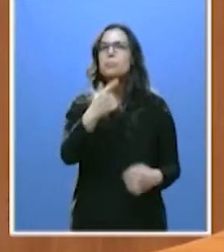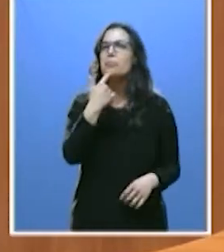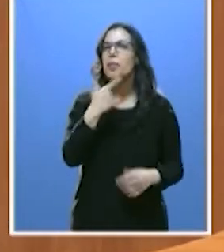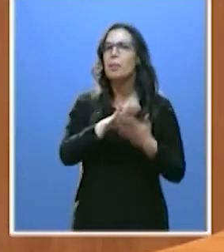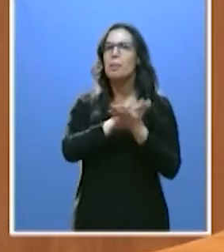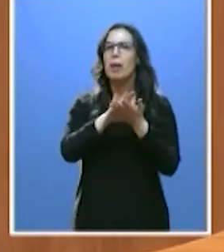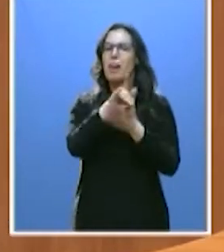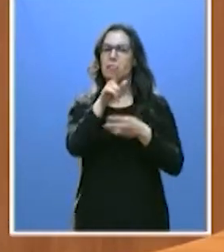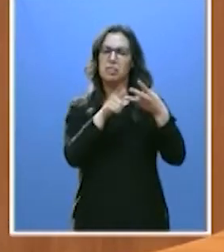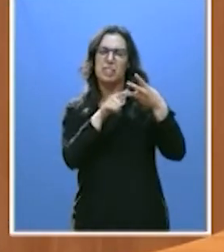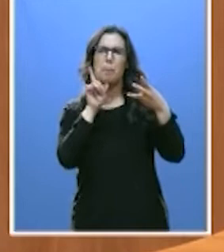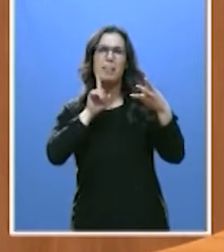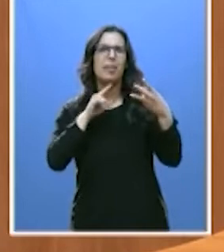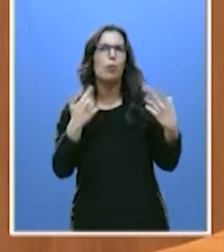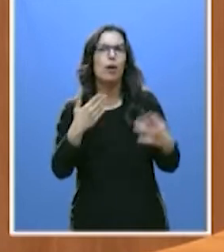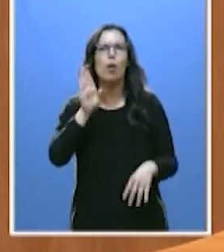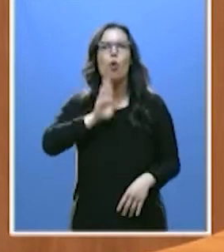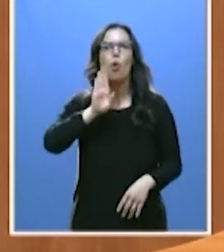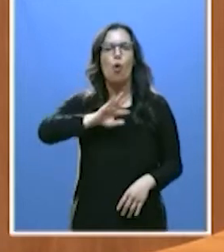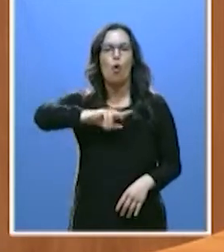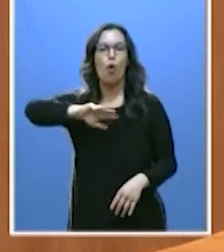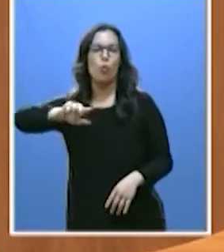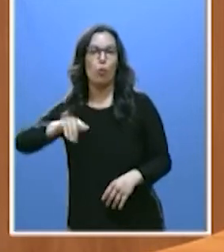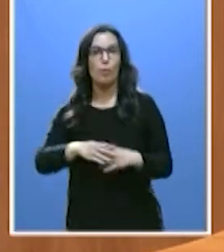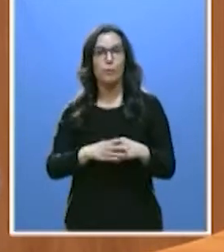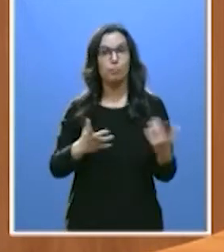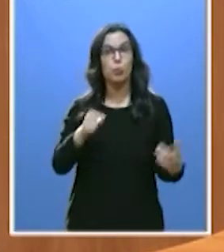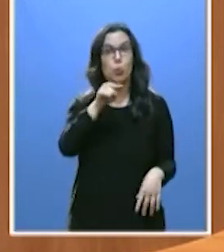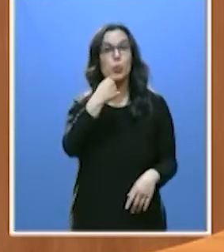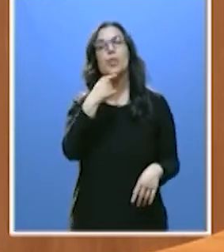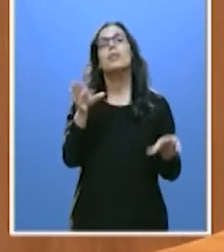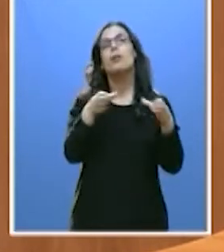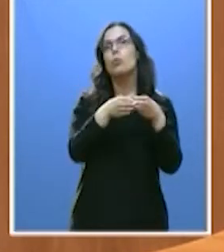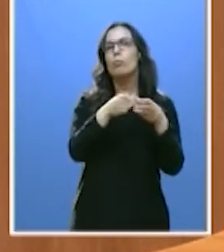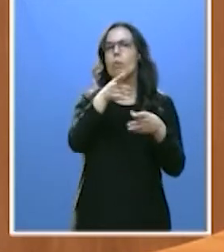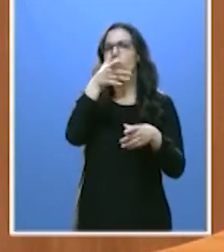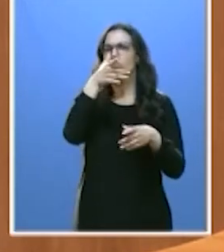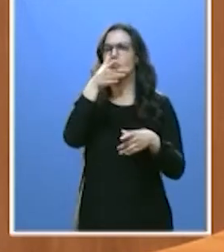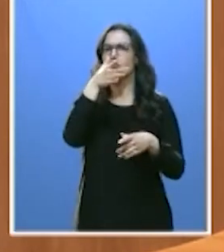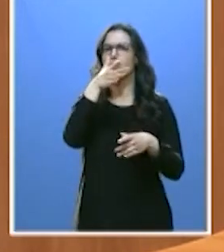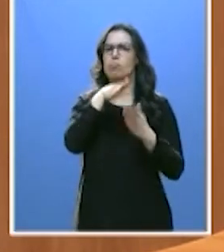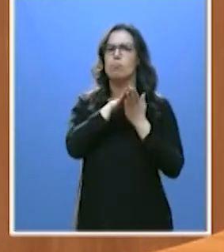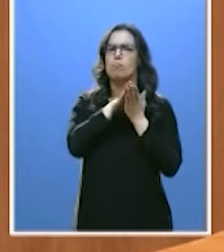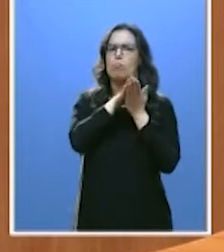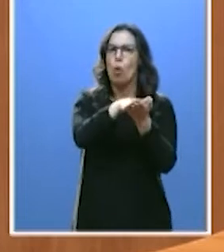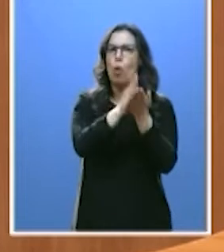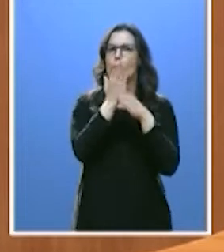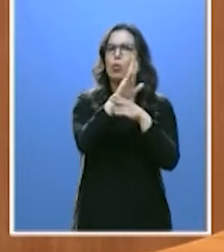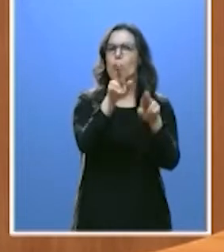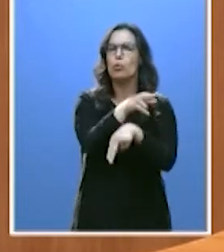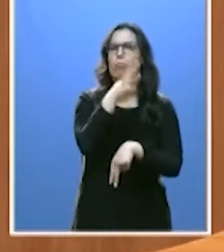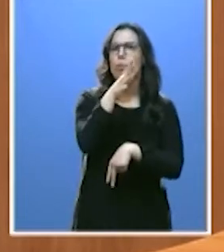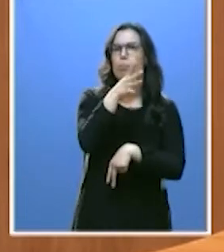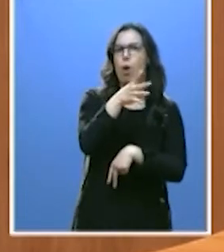Esta es, según ustedes, el motivo principal de la moción de censura. Ustedes vienen aquí a